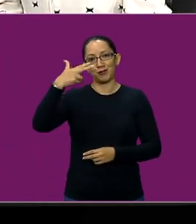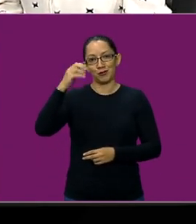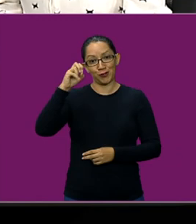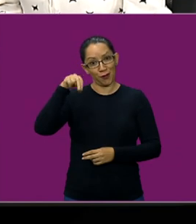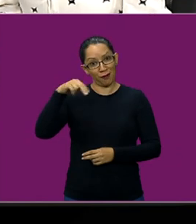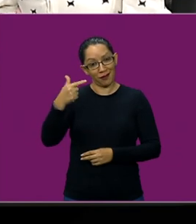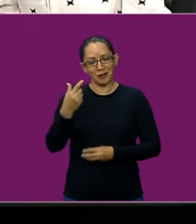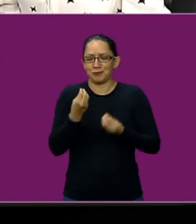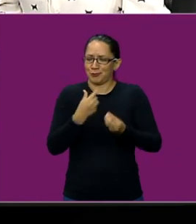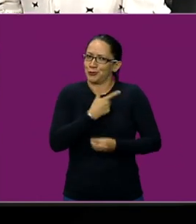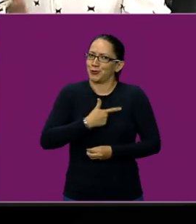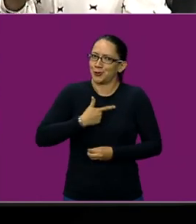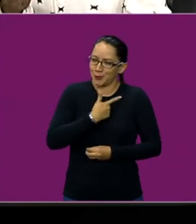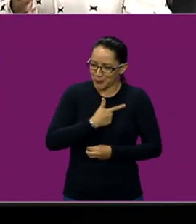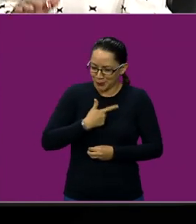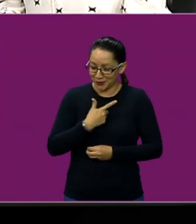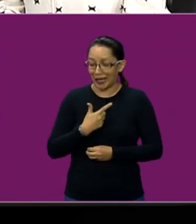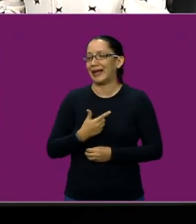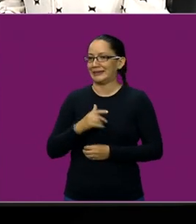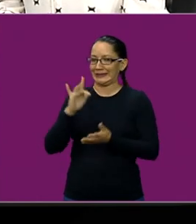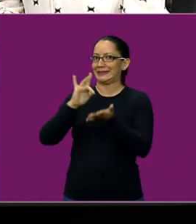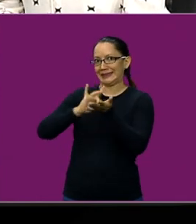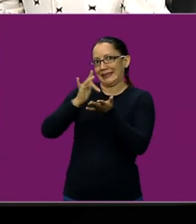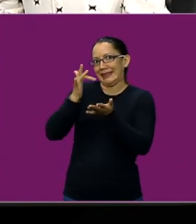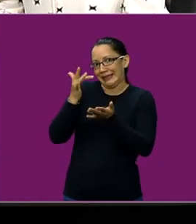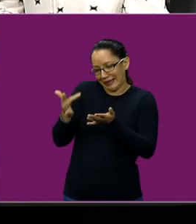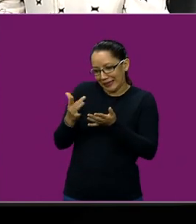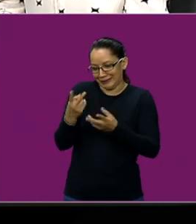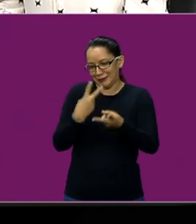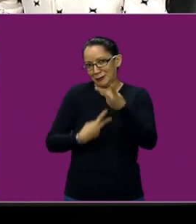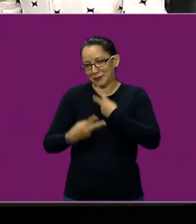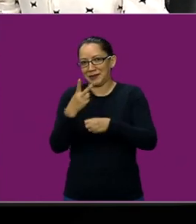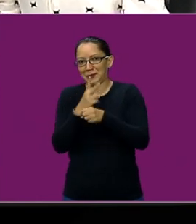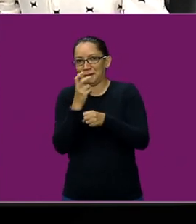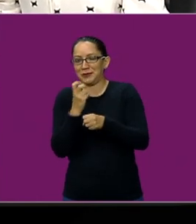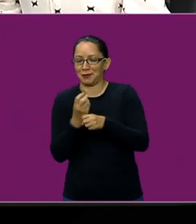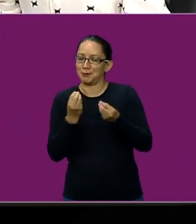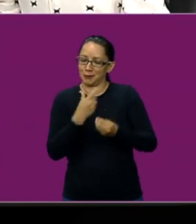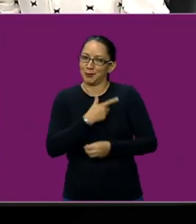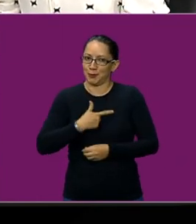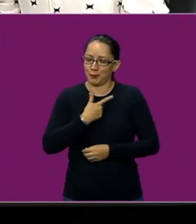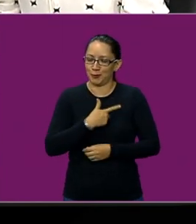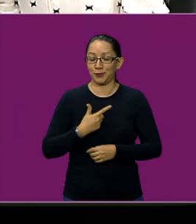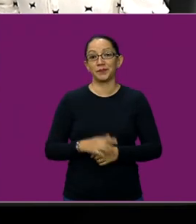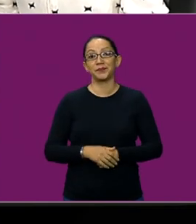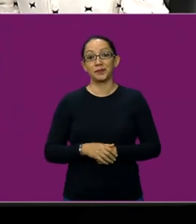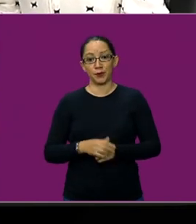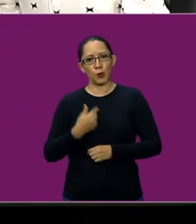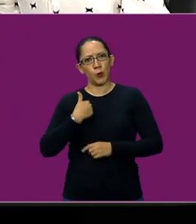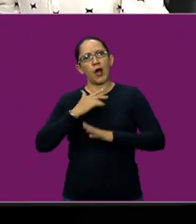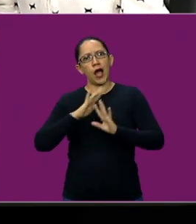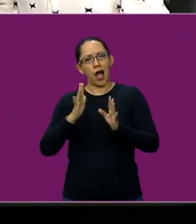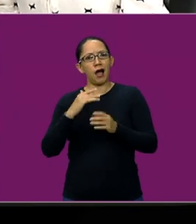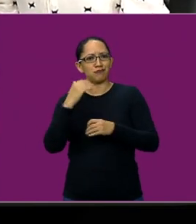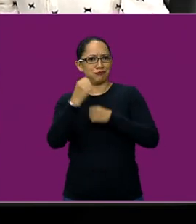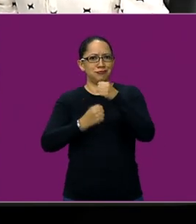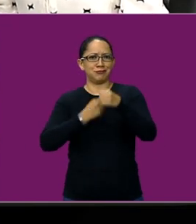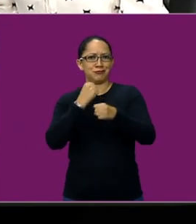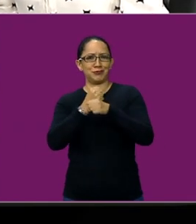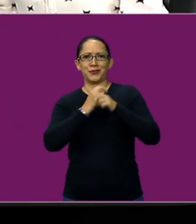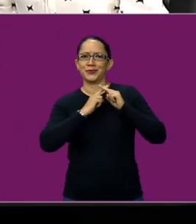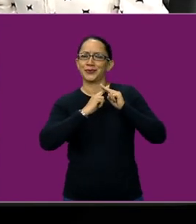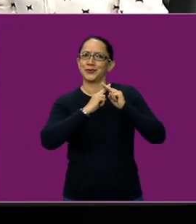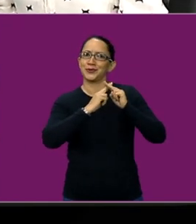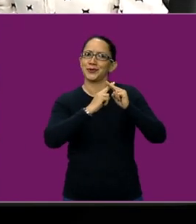platicar contigo. Muchísimo gusto de tener esta oportunidad. Aunque todos estos años de tener esta relación, esta amistad, Elvira no